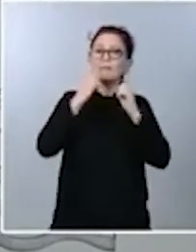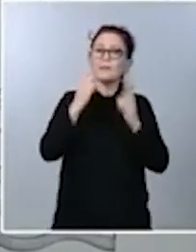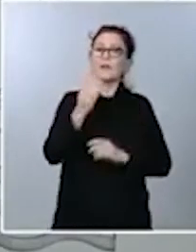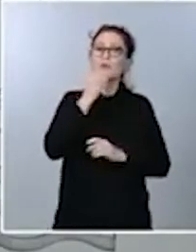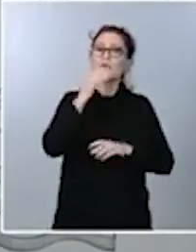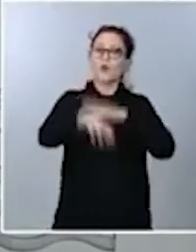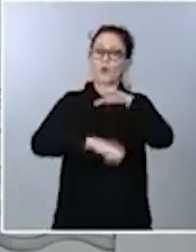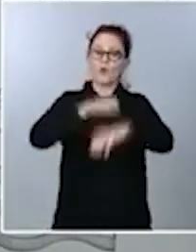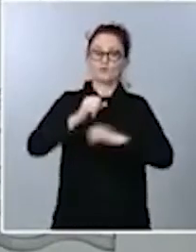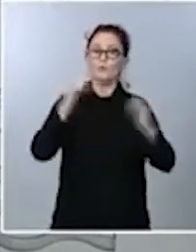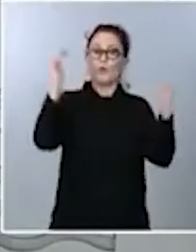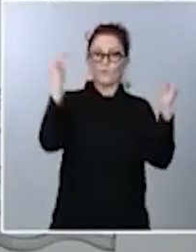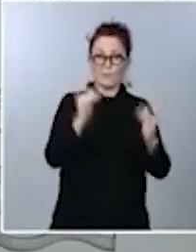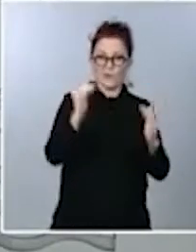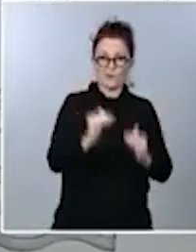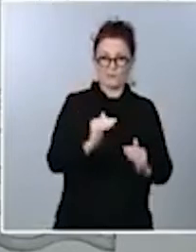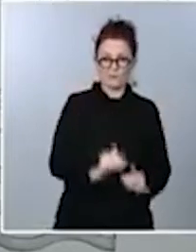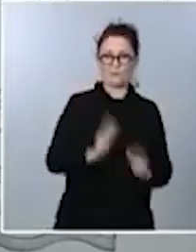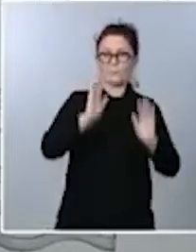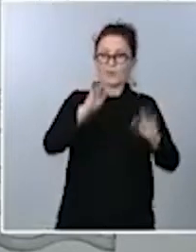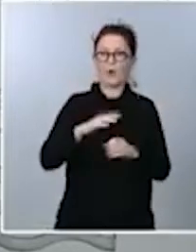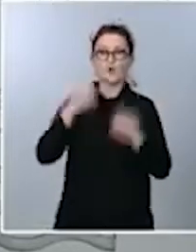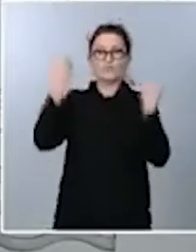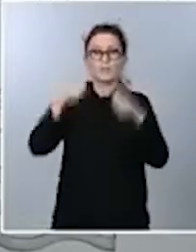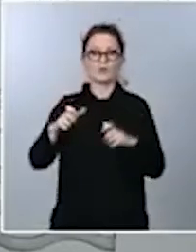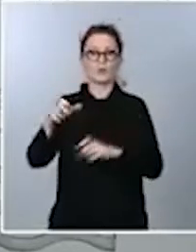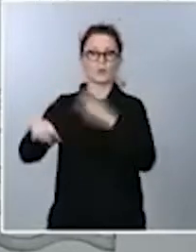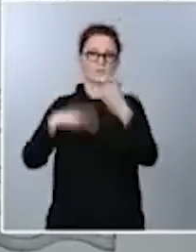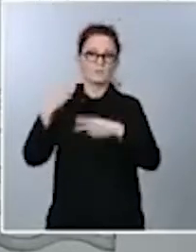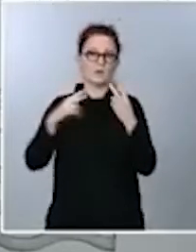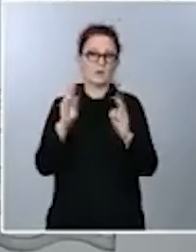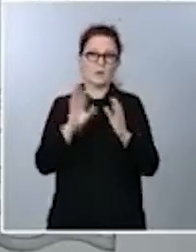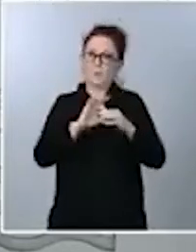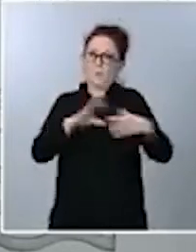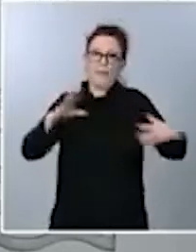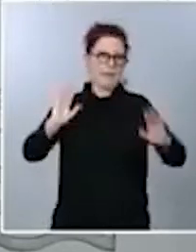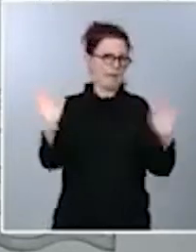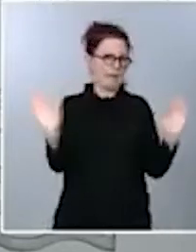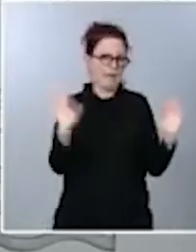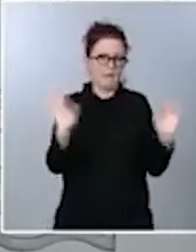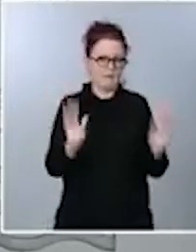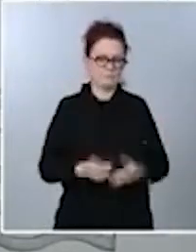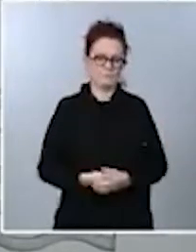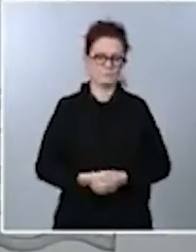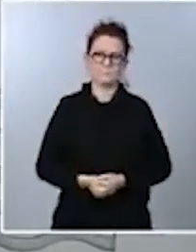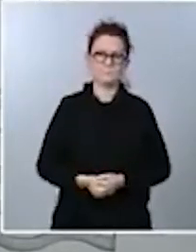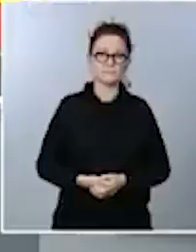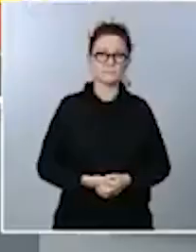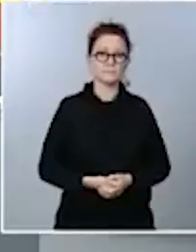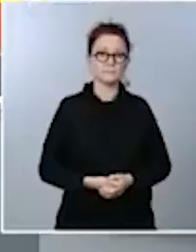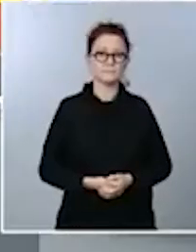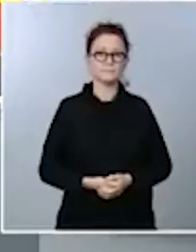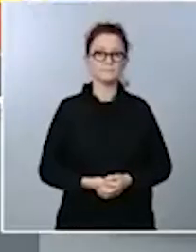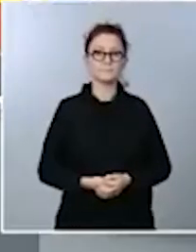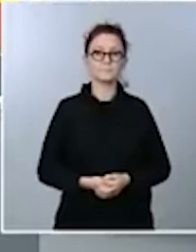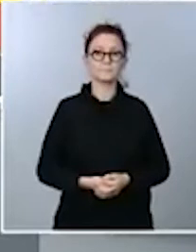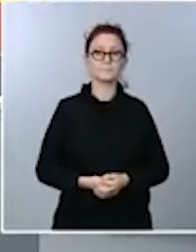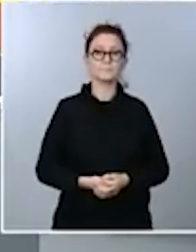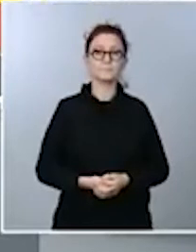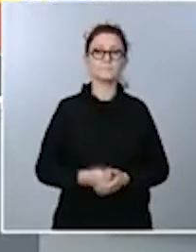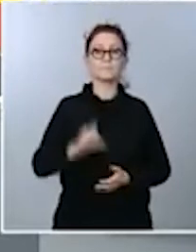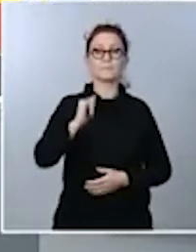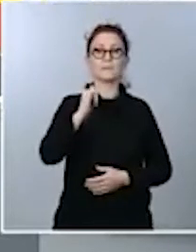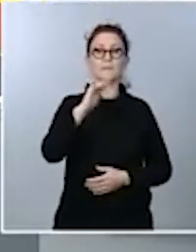la restauración, porque nada tiene que ver con los precios que ellos presentan en sus cartas de menú. Turno ahora para Irene Castro,